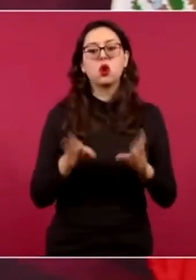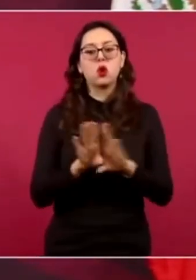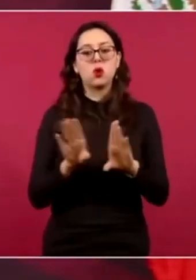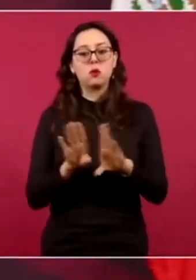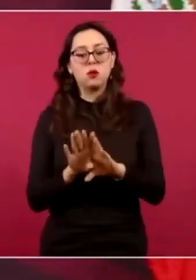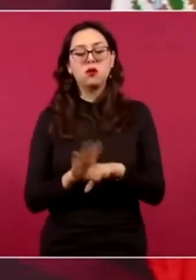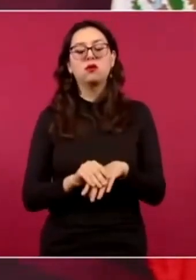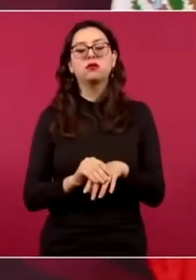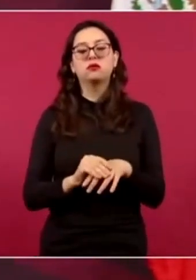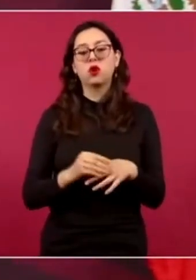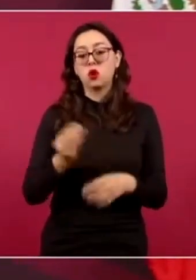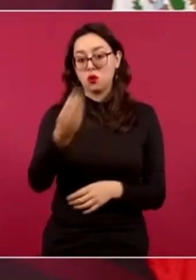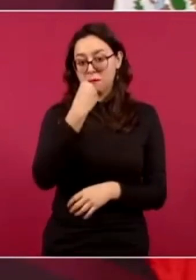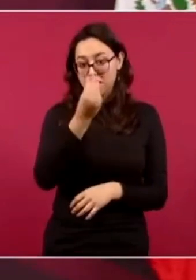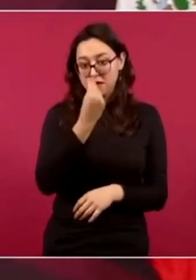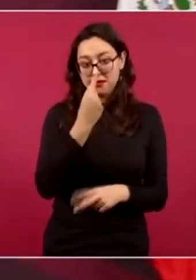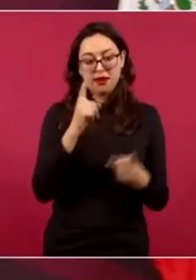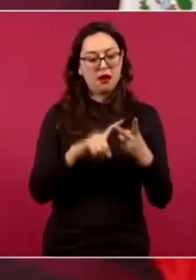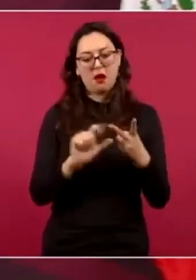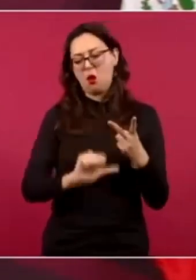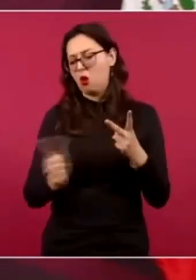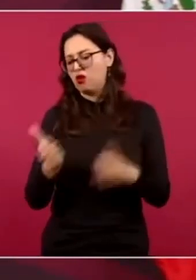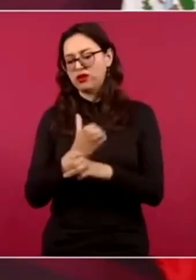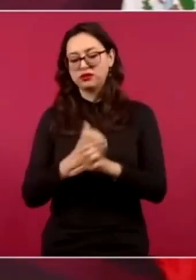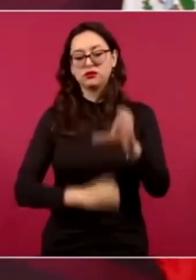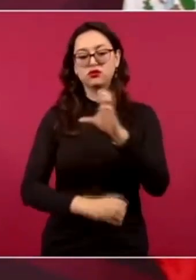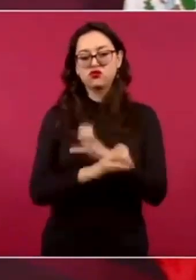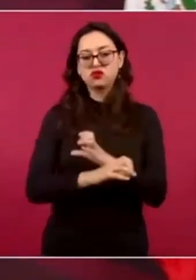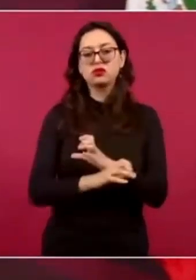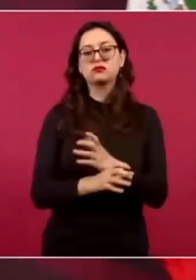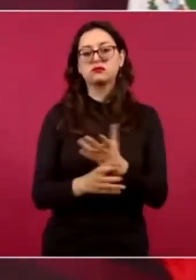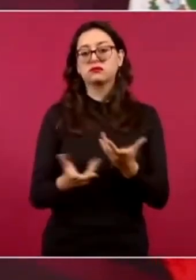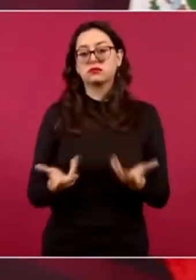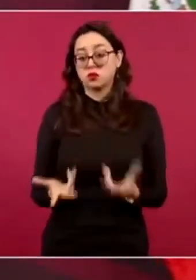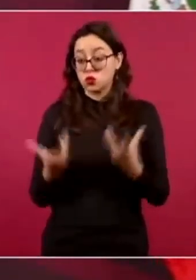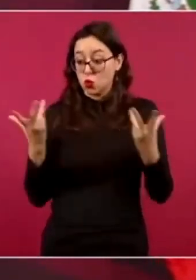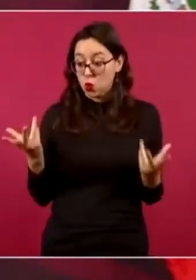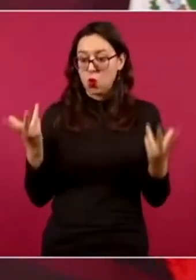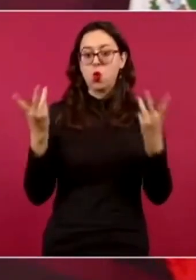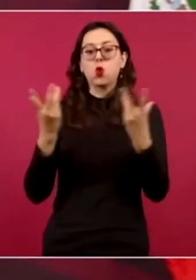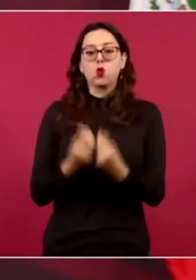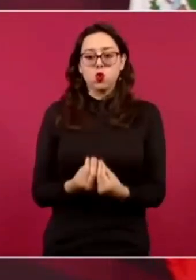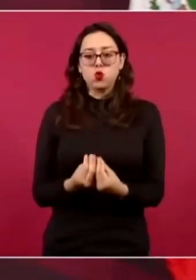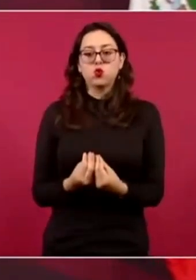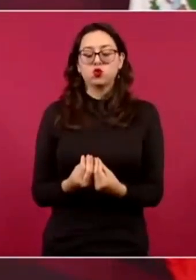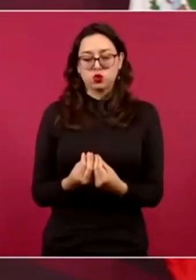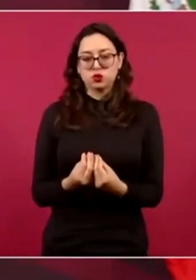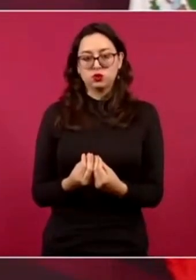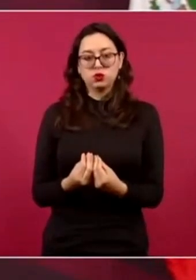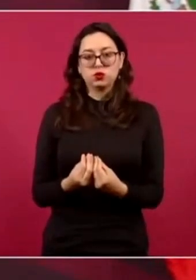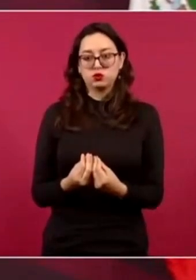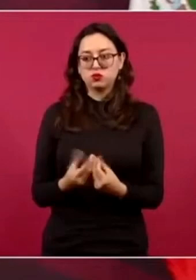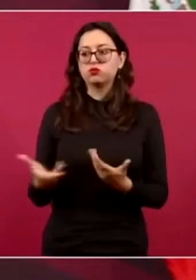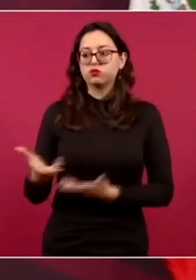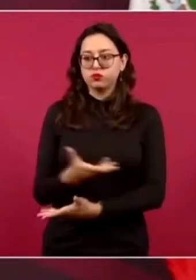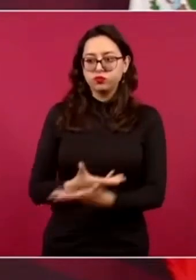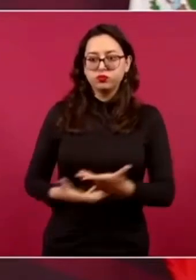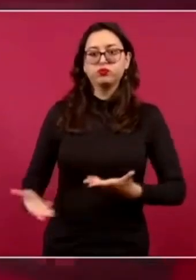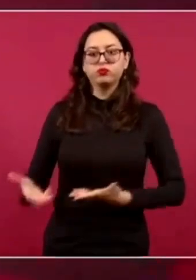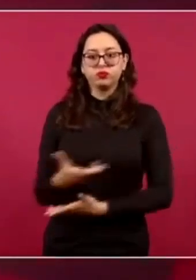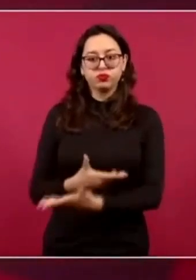alimentos y de otros bienes para enfrentar juntos el